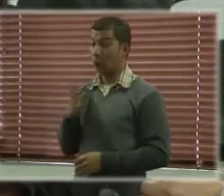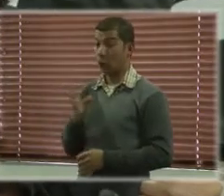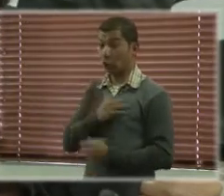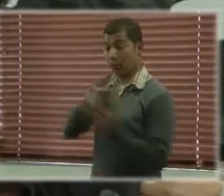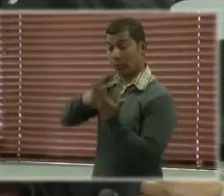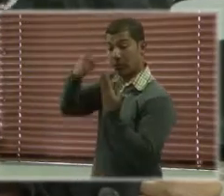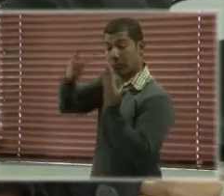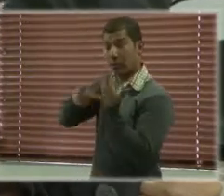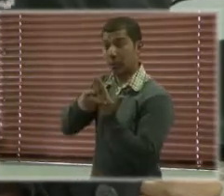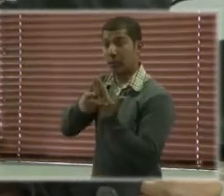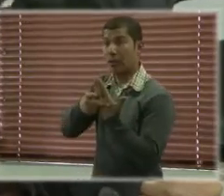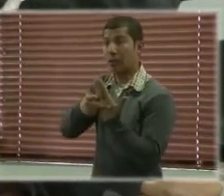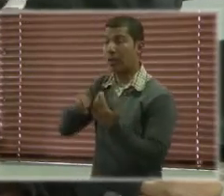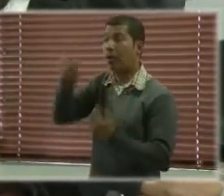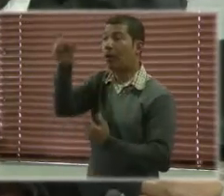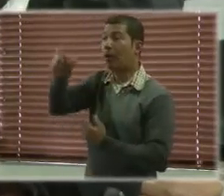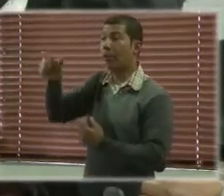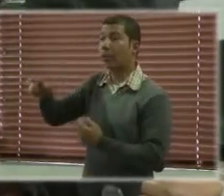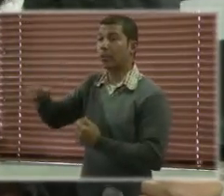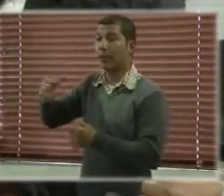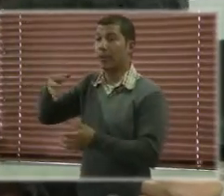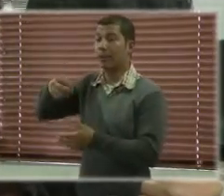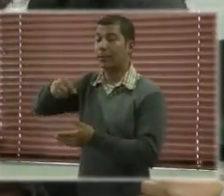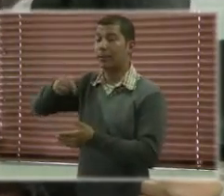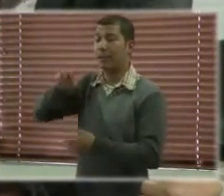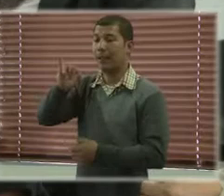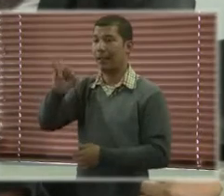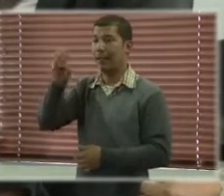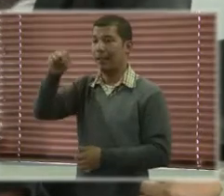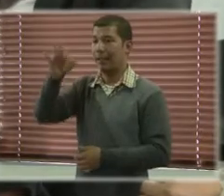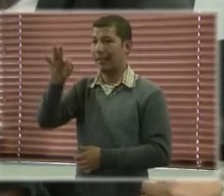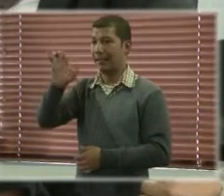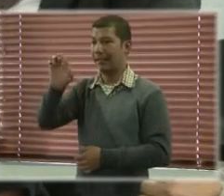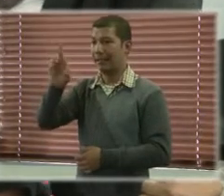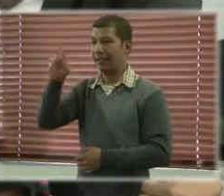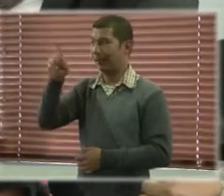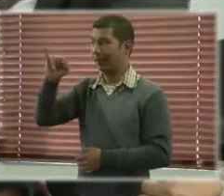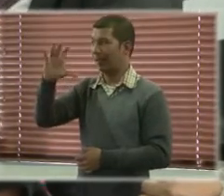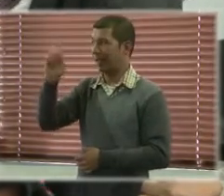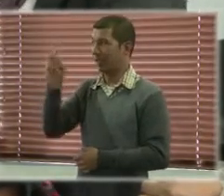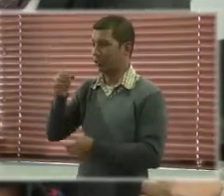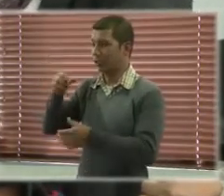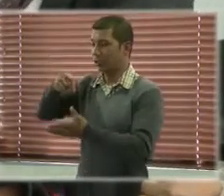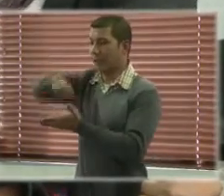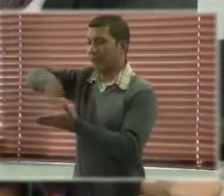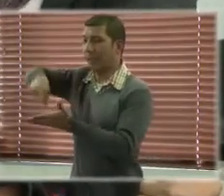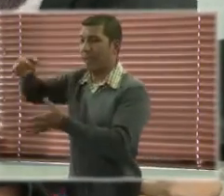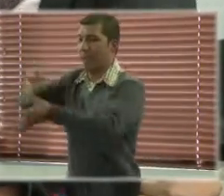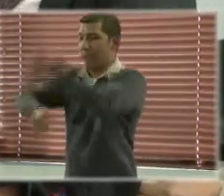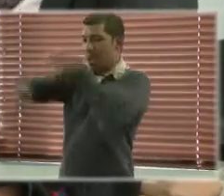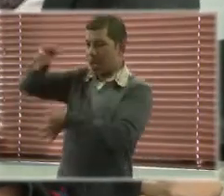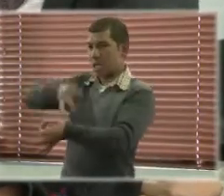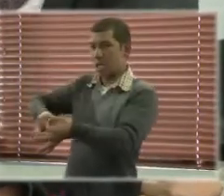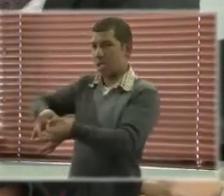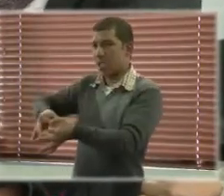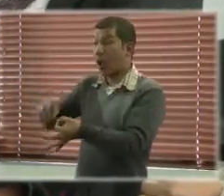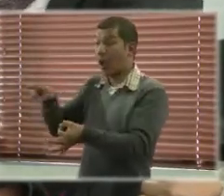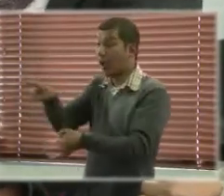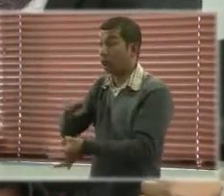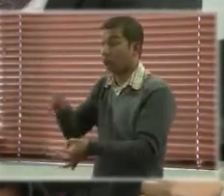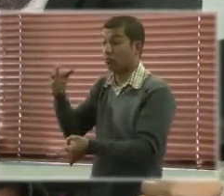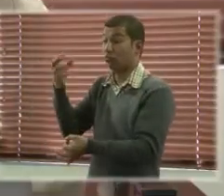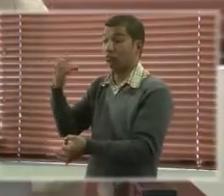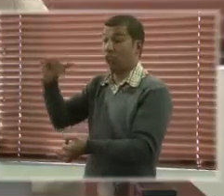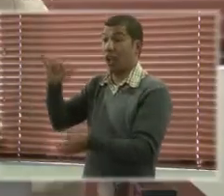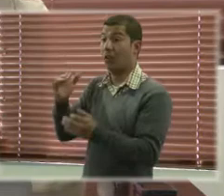interdicción, eso desafortunadamente sigue ocurriendo en Colombia, pero ese es el objetivo final, pero digamos la esterilización de personas